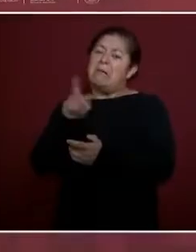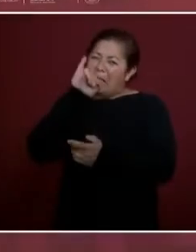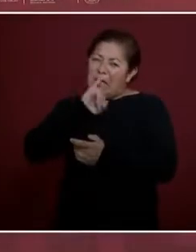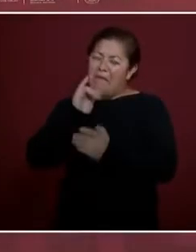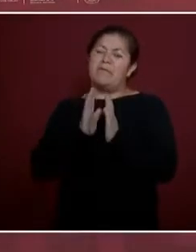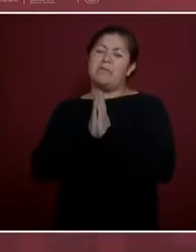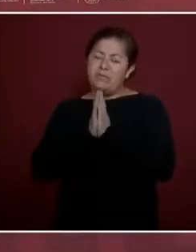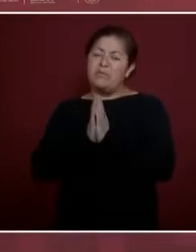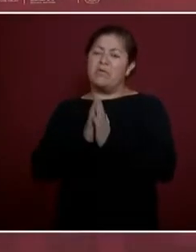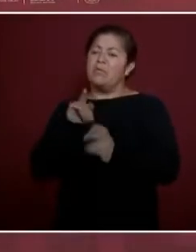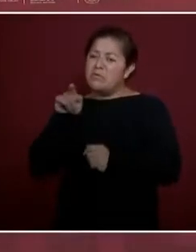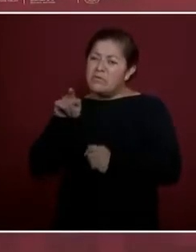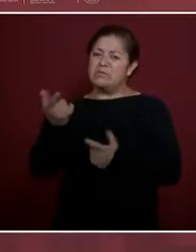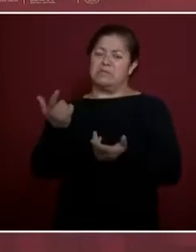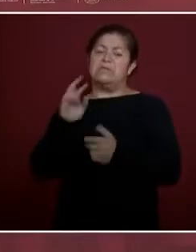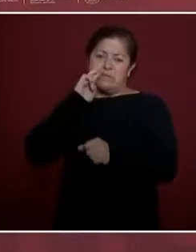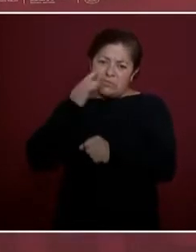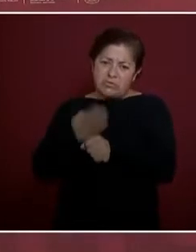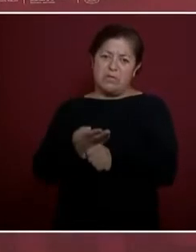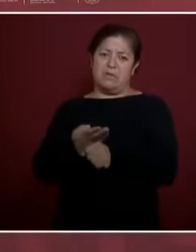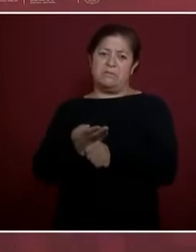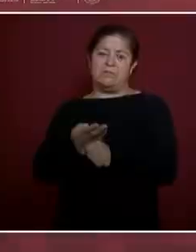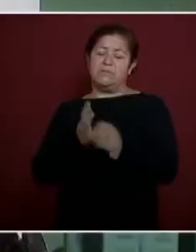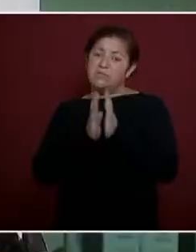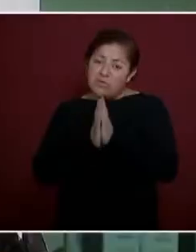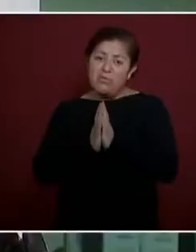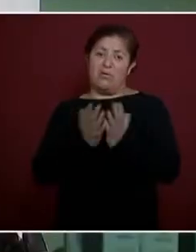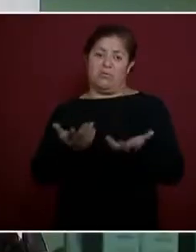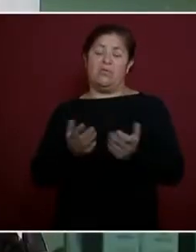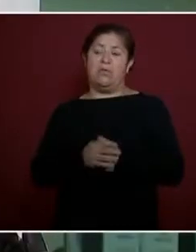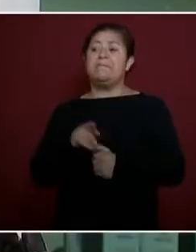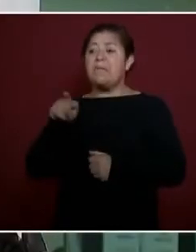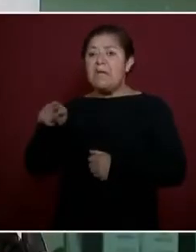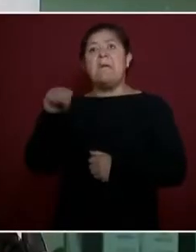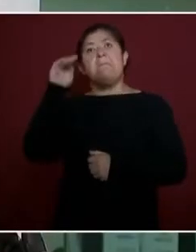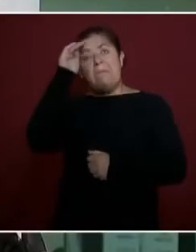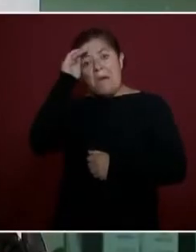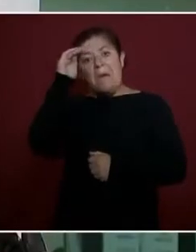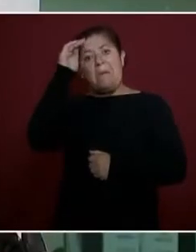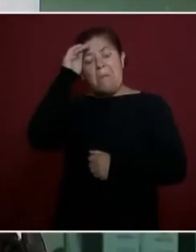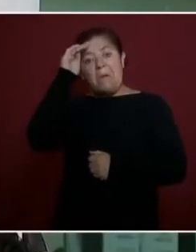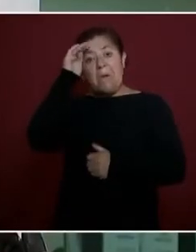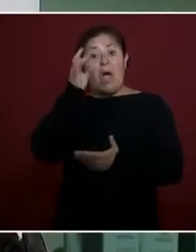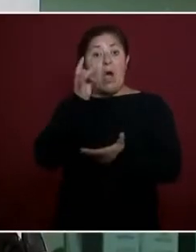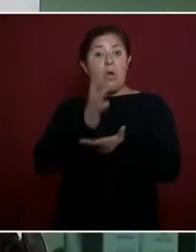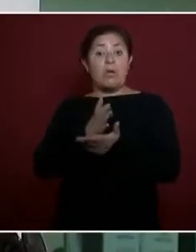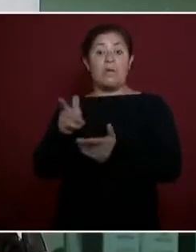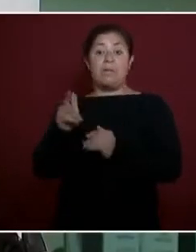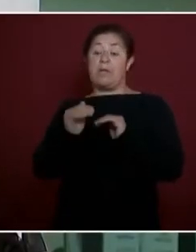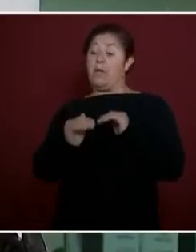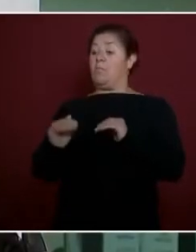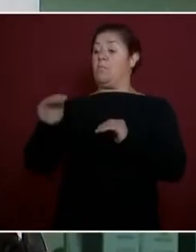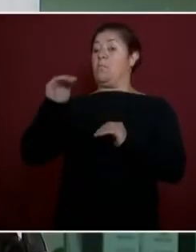actúen de manera responsable, que no piensen nada más en las élites